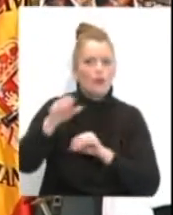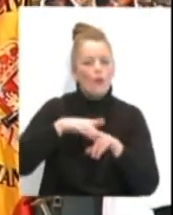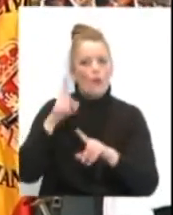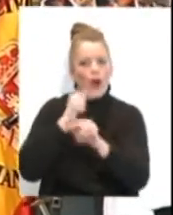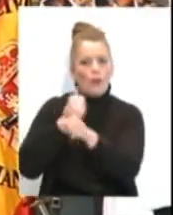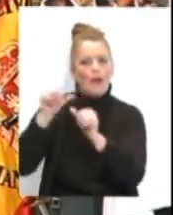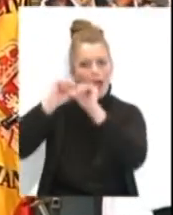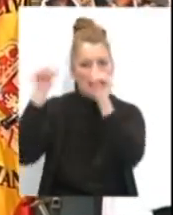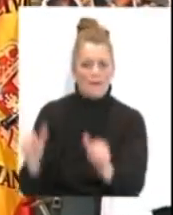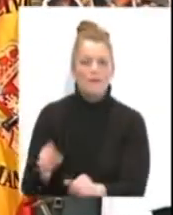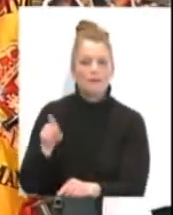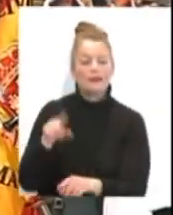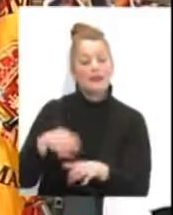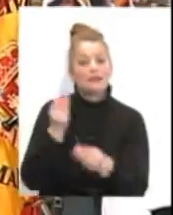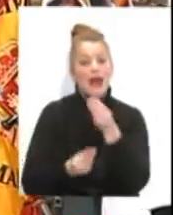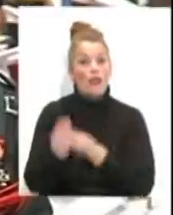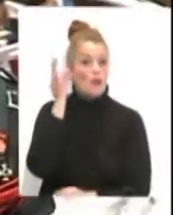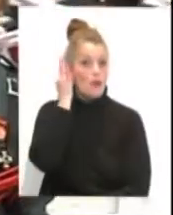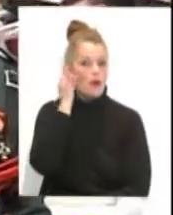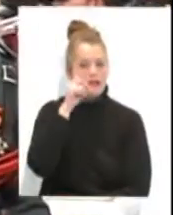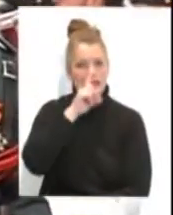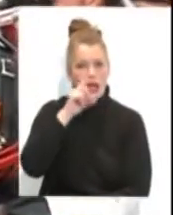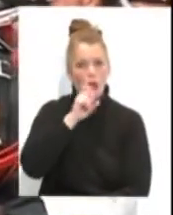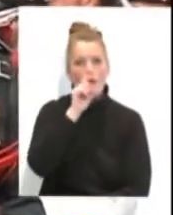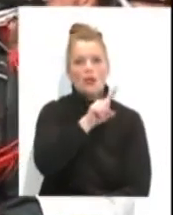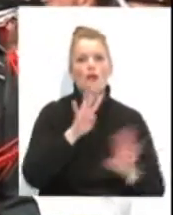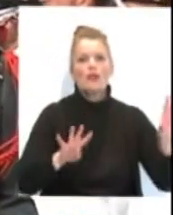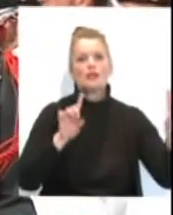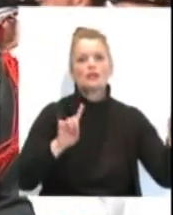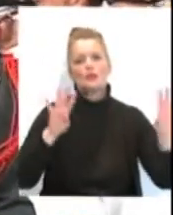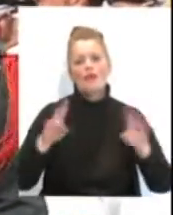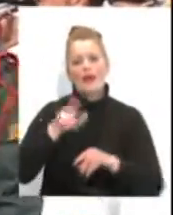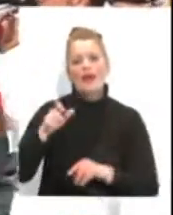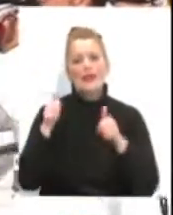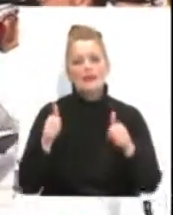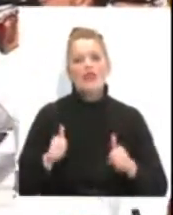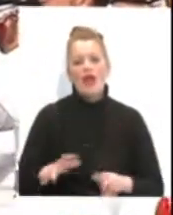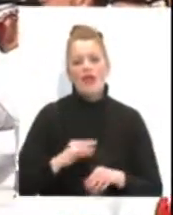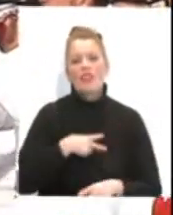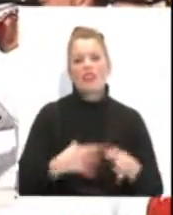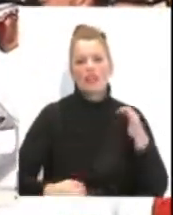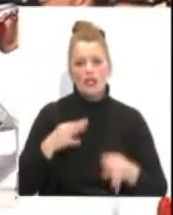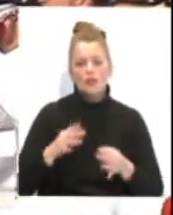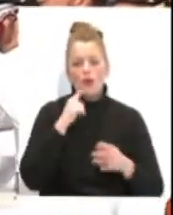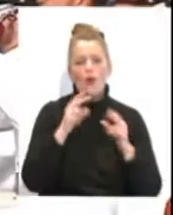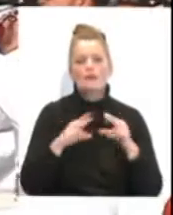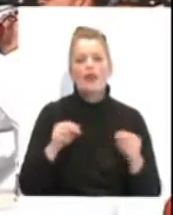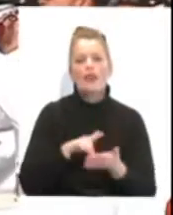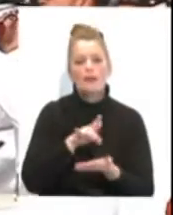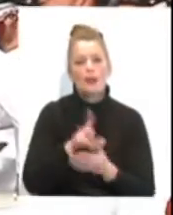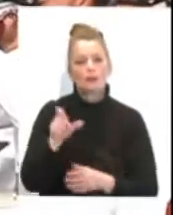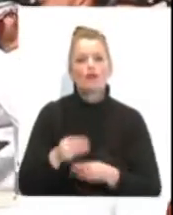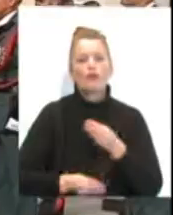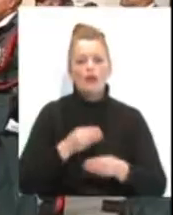María Gámez nació en Sanlúcar de Barrameda en 1969 y es licenciada en Derecho por la Universidad de Málaga. Es